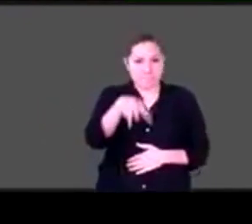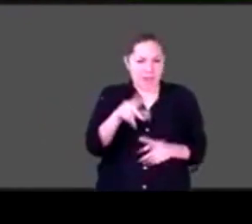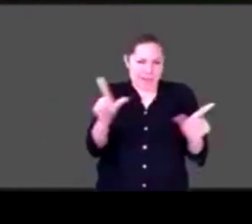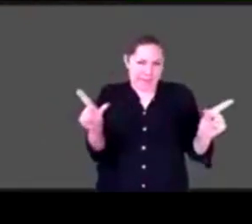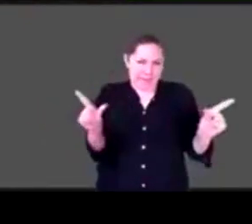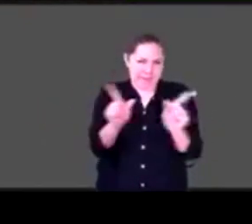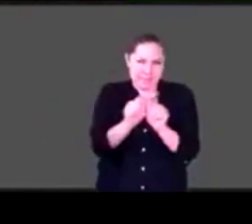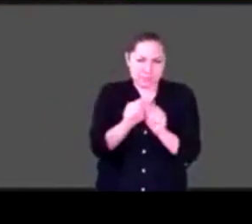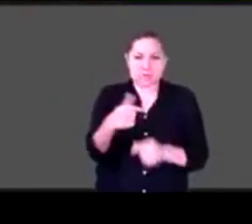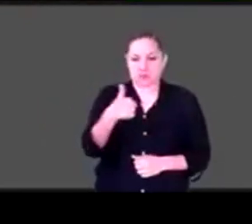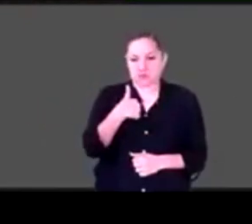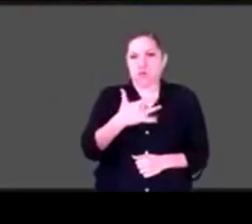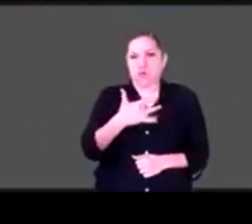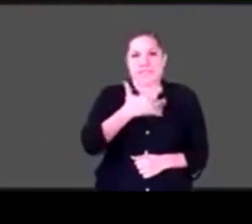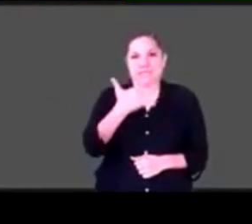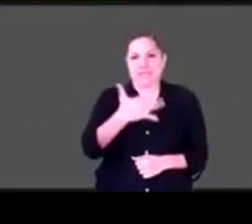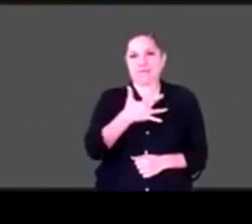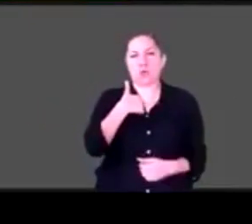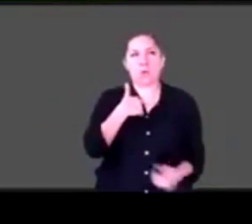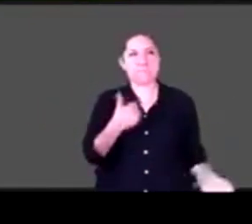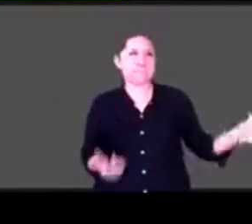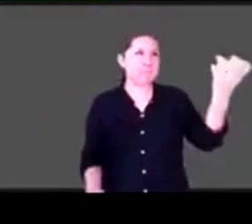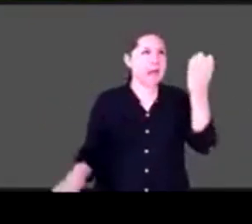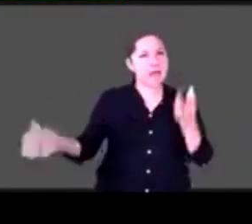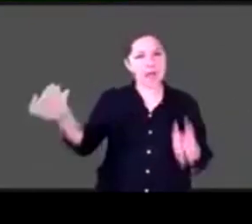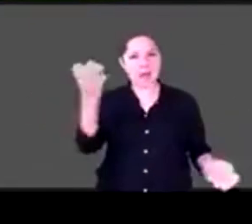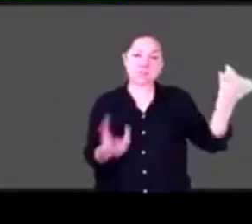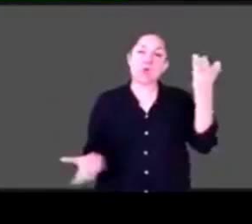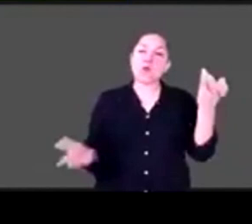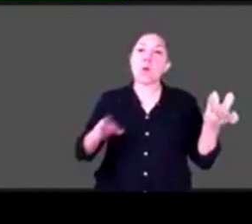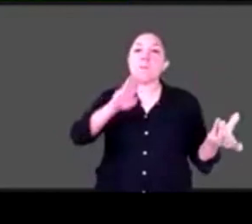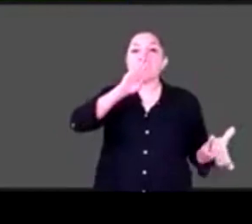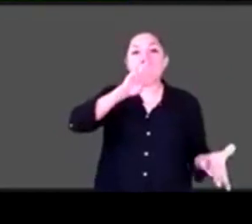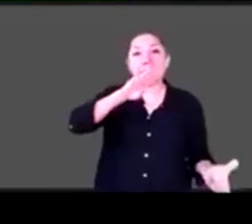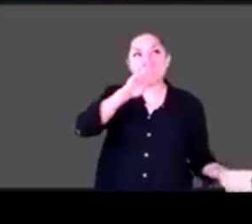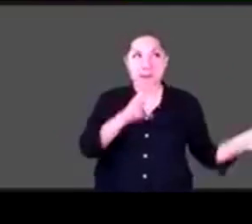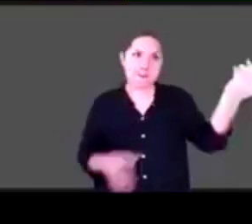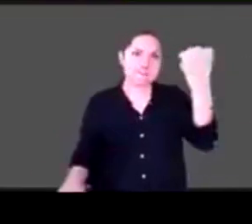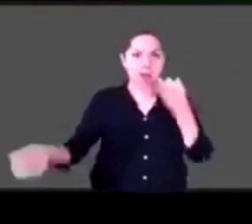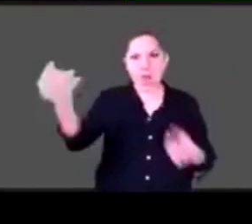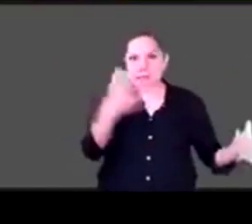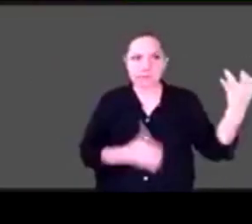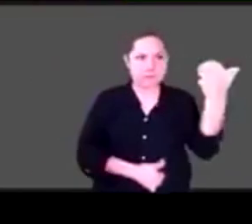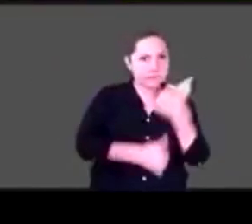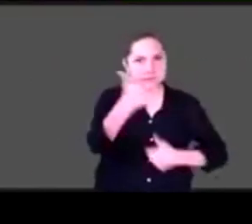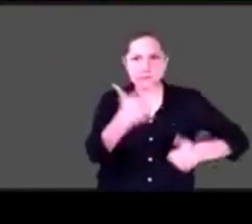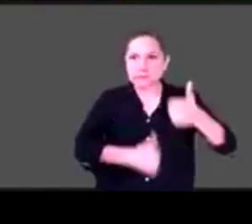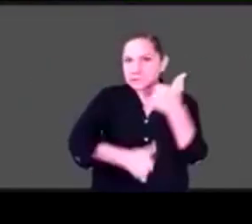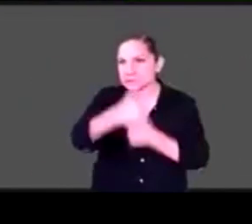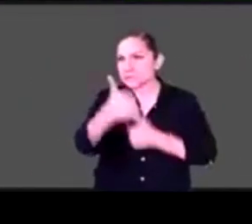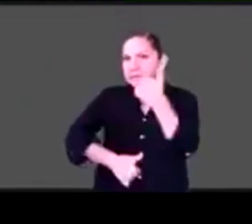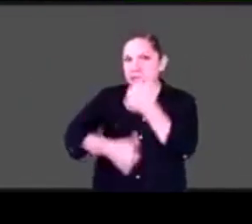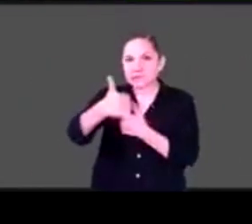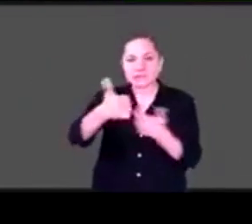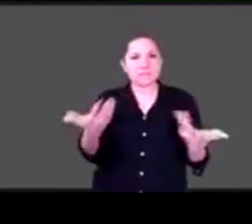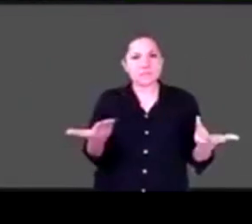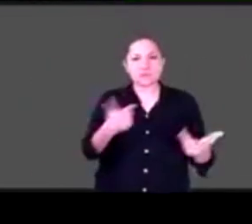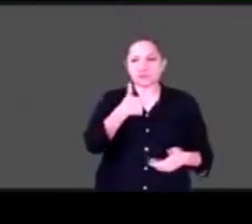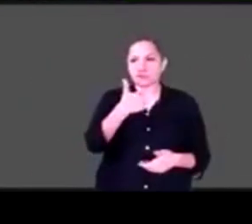mamabarista, que es una, yo, malabarismo en mamá, ¿no? Con muchas pelotas